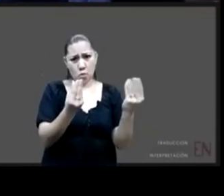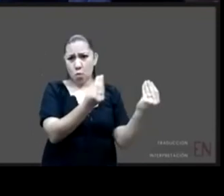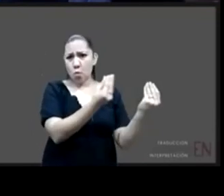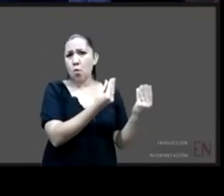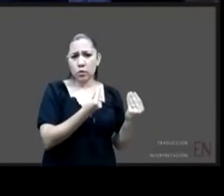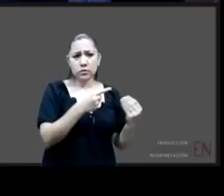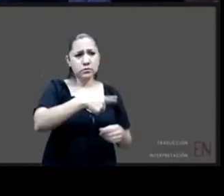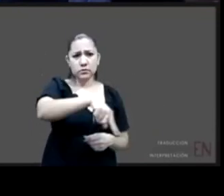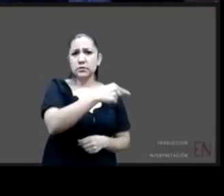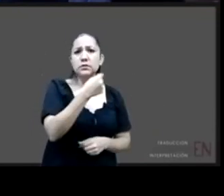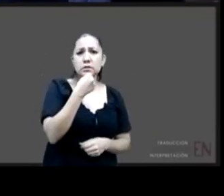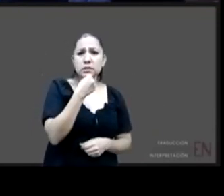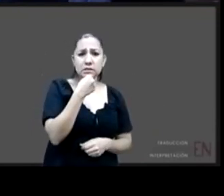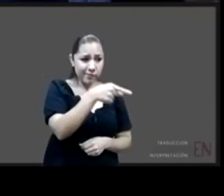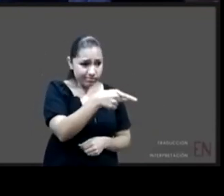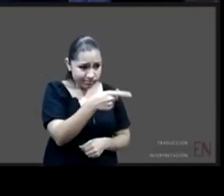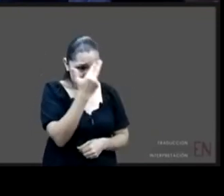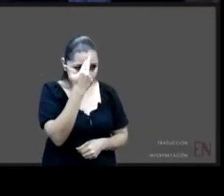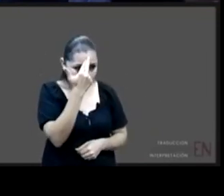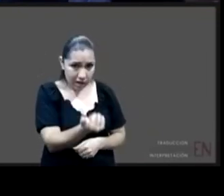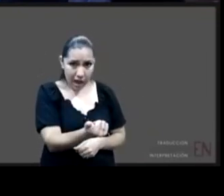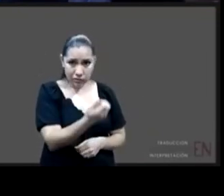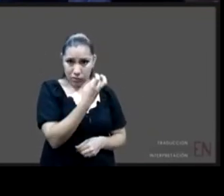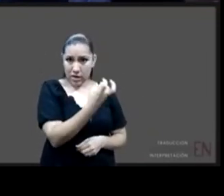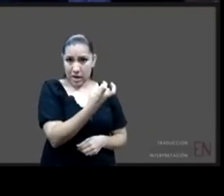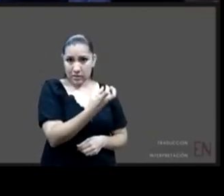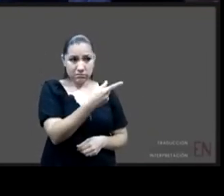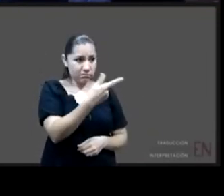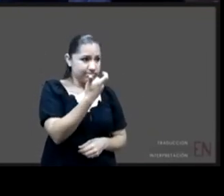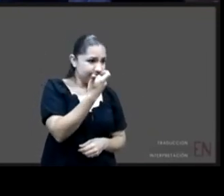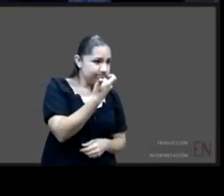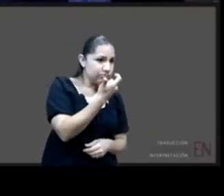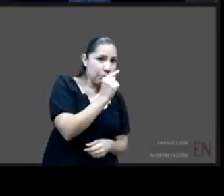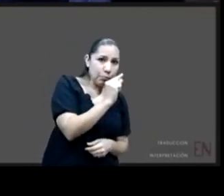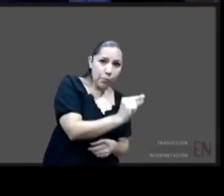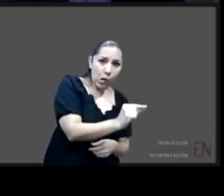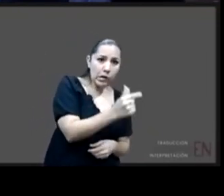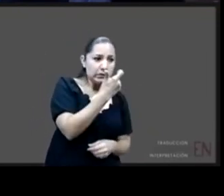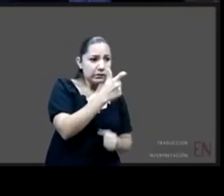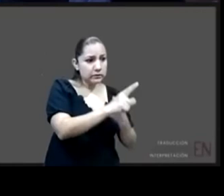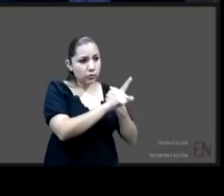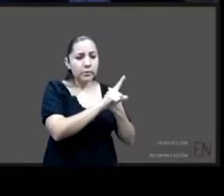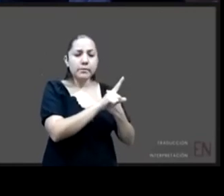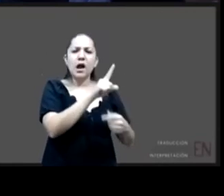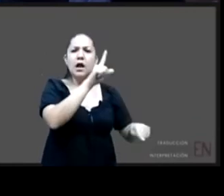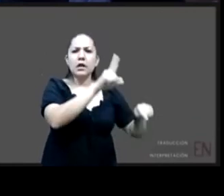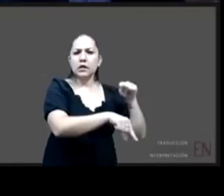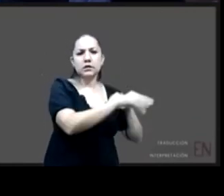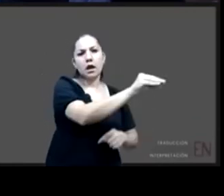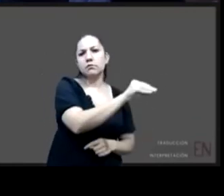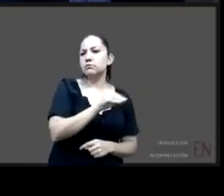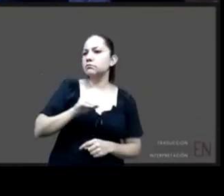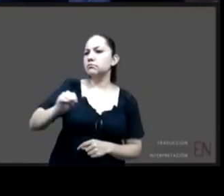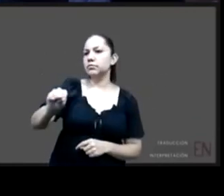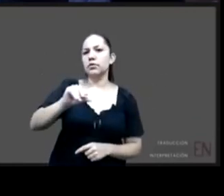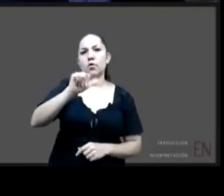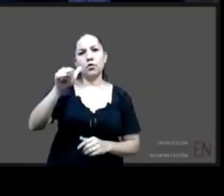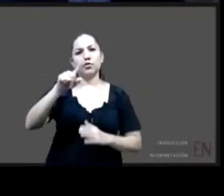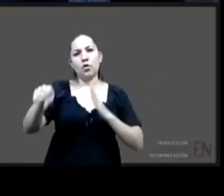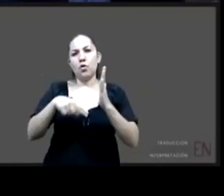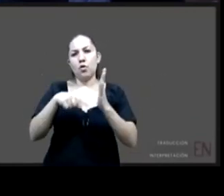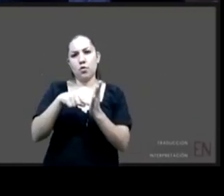asociados a estas causas que no son justificables y que podrían